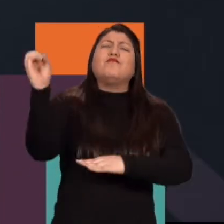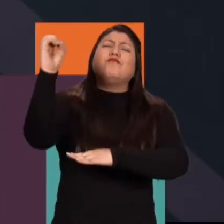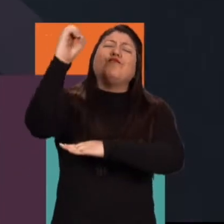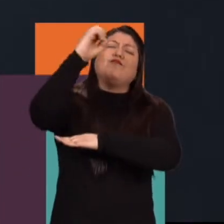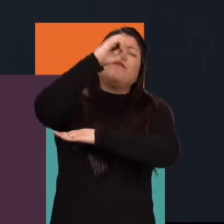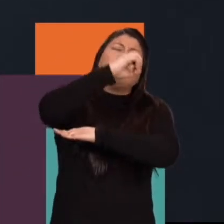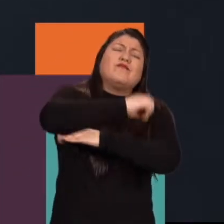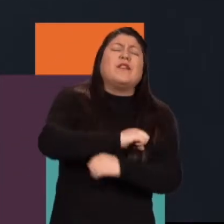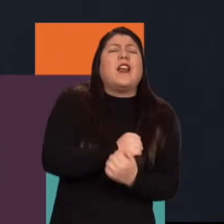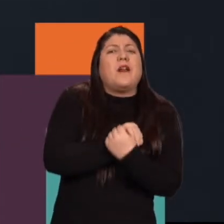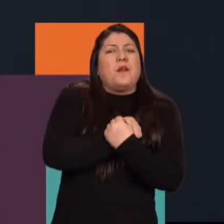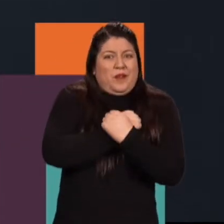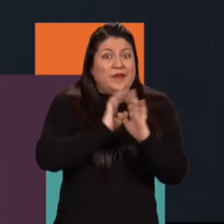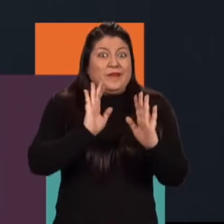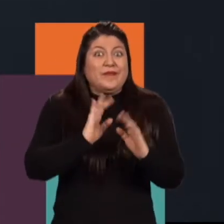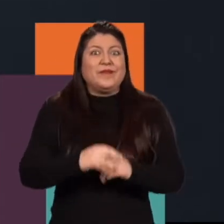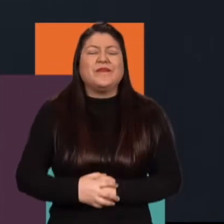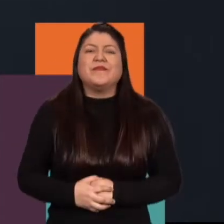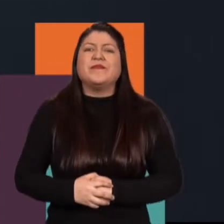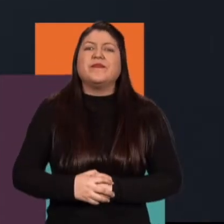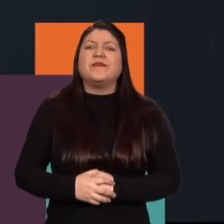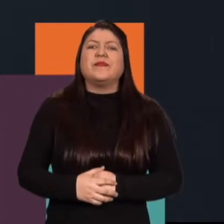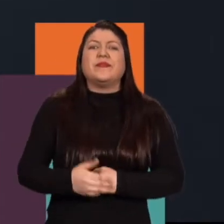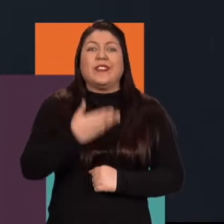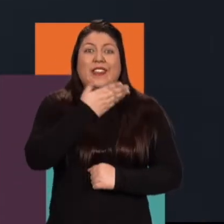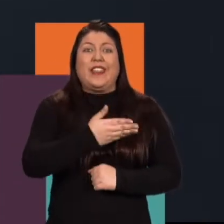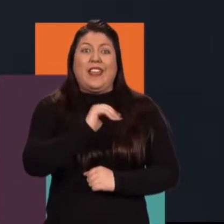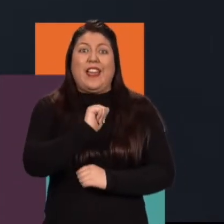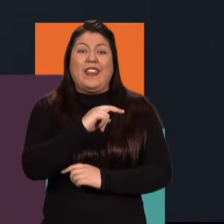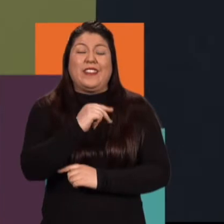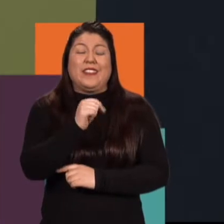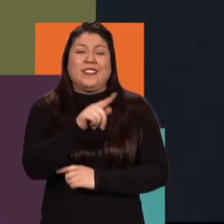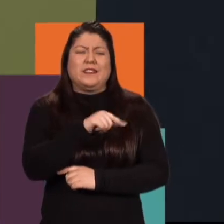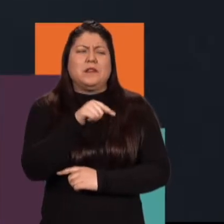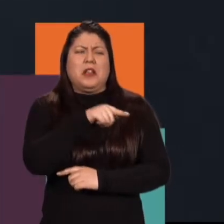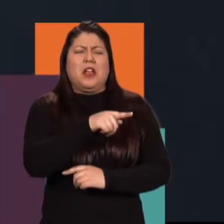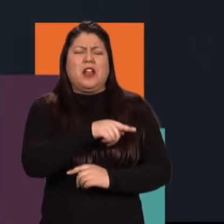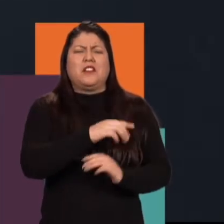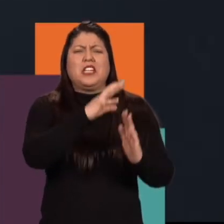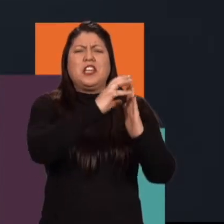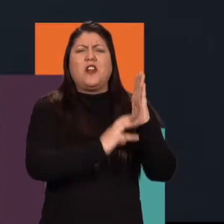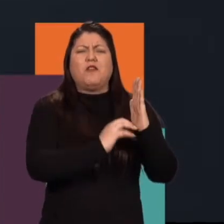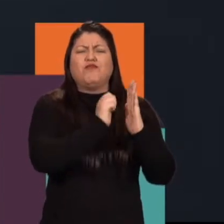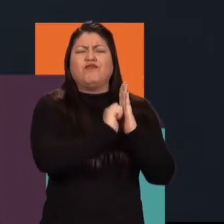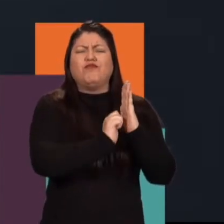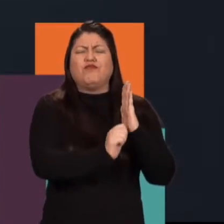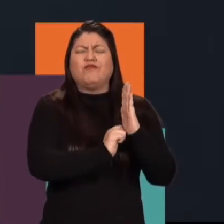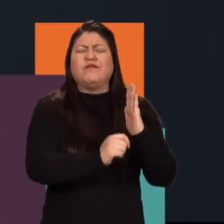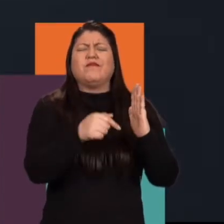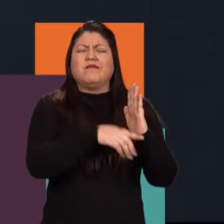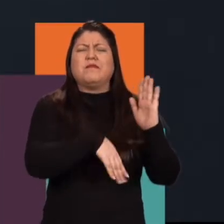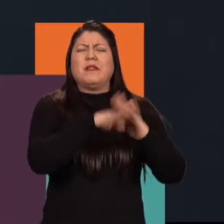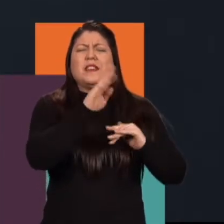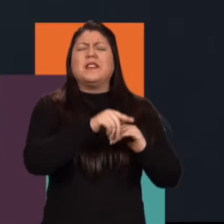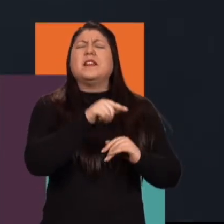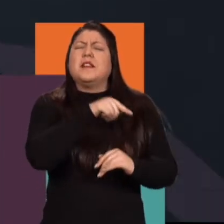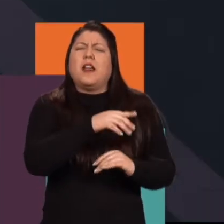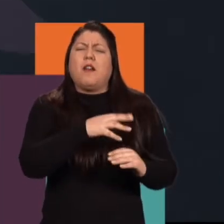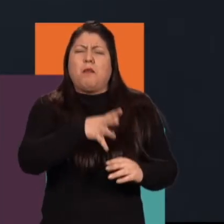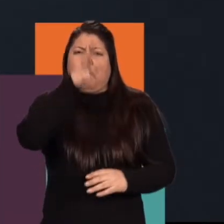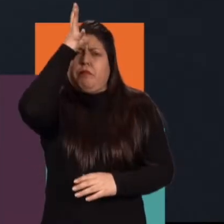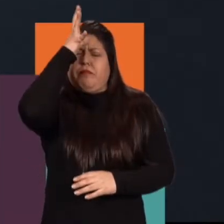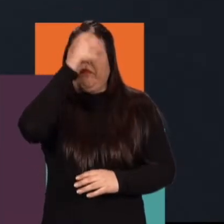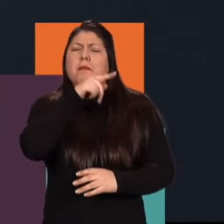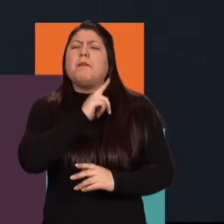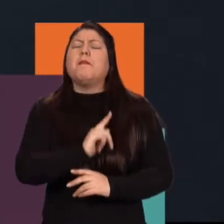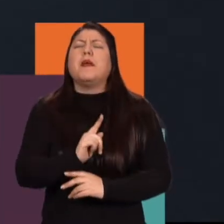amor, ¿cierto? Y también historias muy... Andrés nos hablará mucho más de eso que es guionista y escritor, pero creo que los